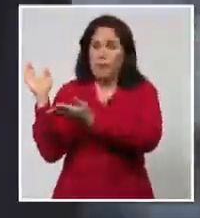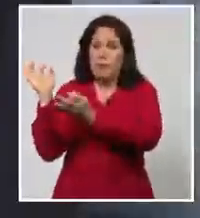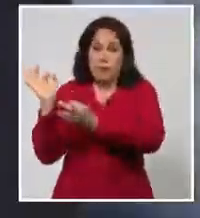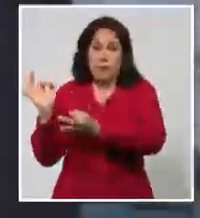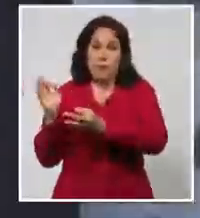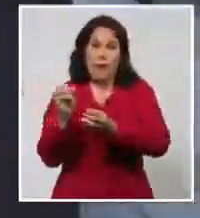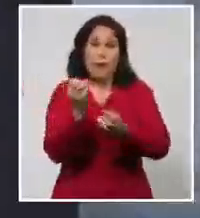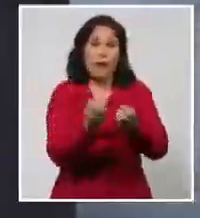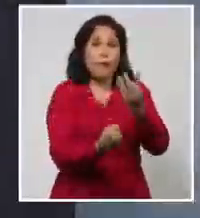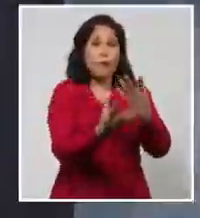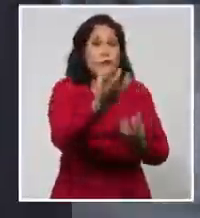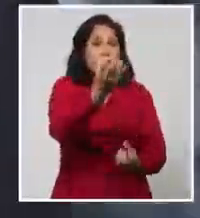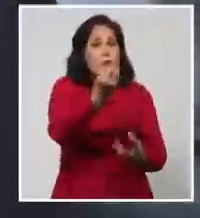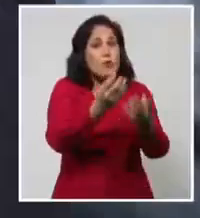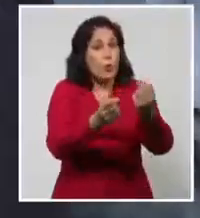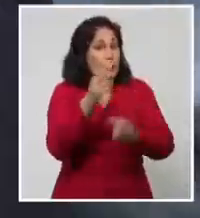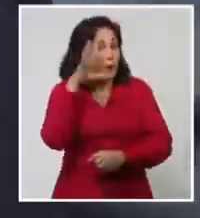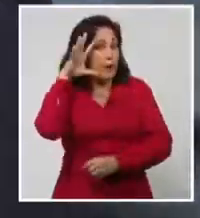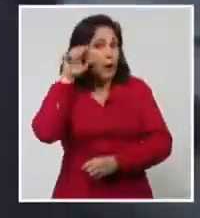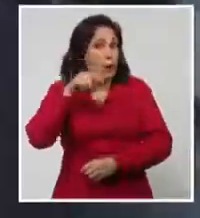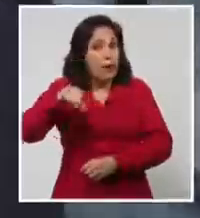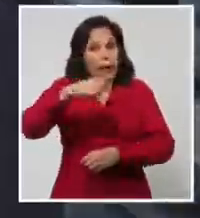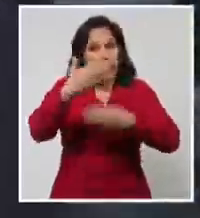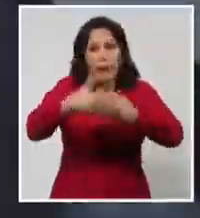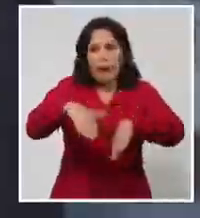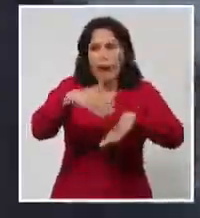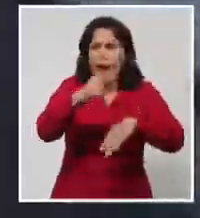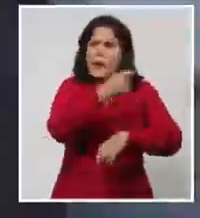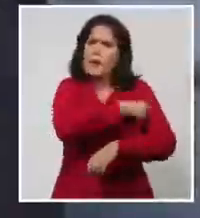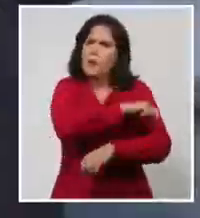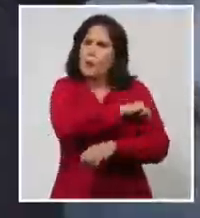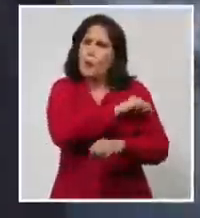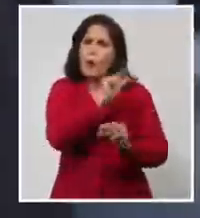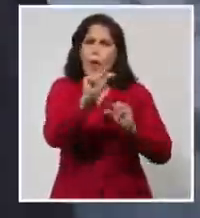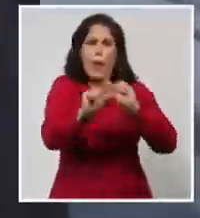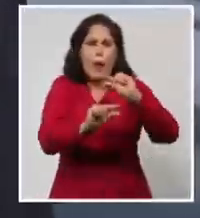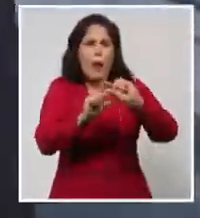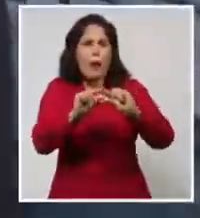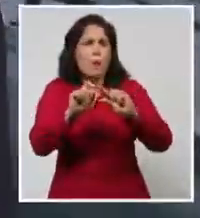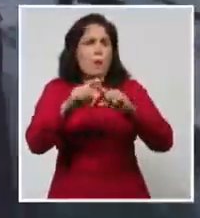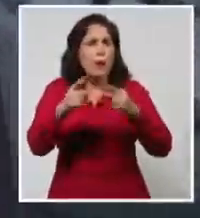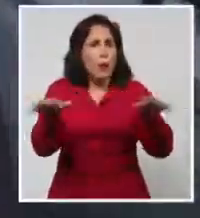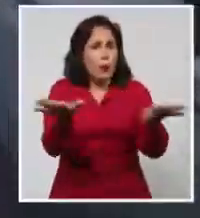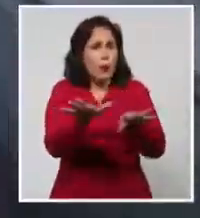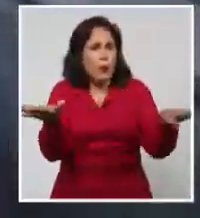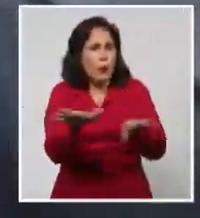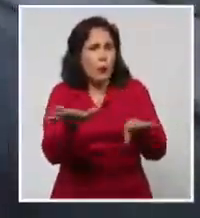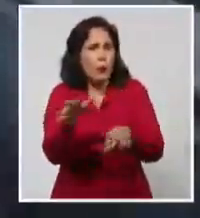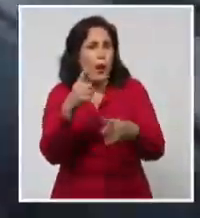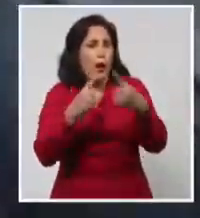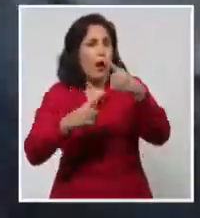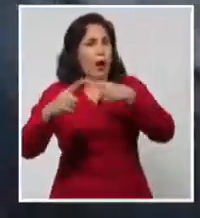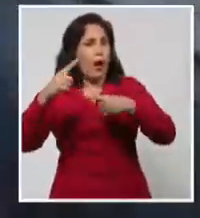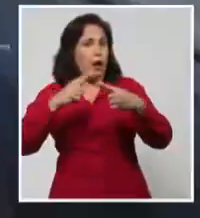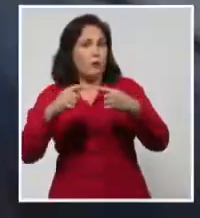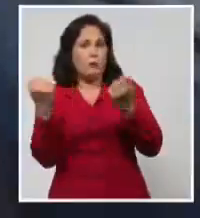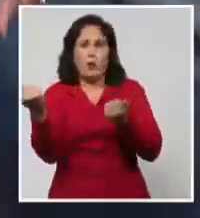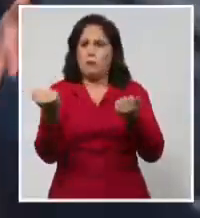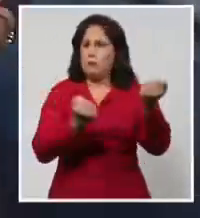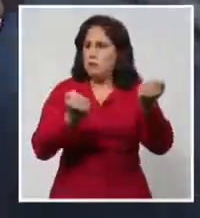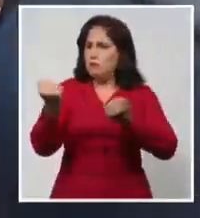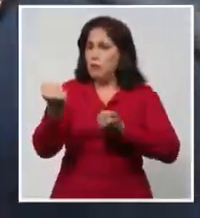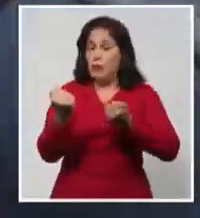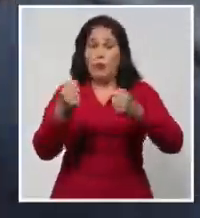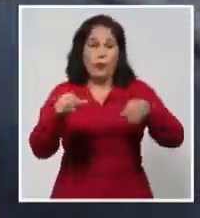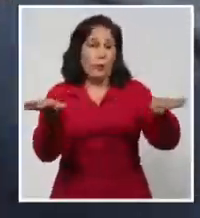autóctona. Fíjese, algunas calles con población, otras sin población, algunas con carros, otras